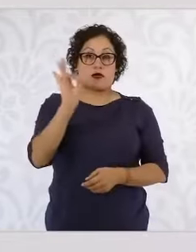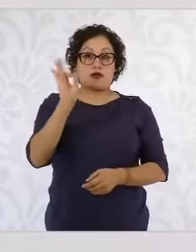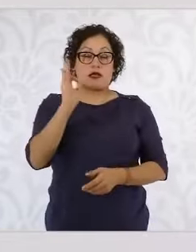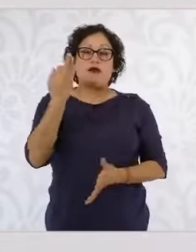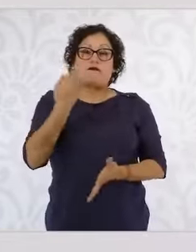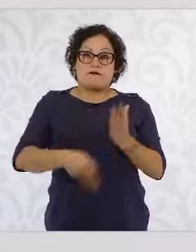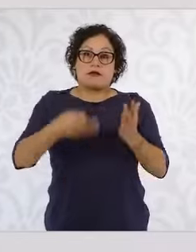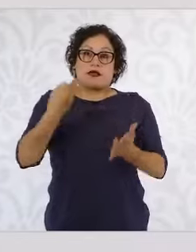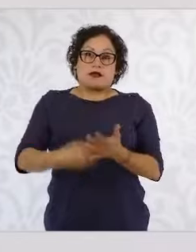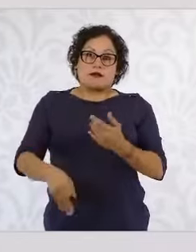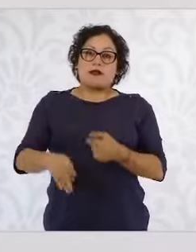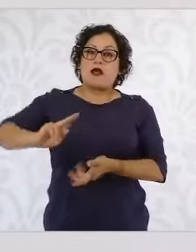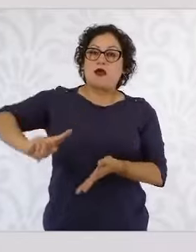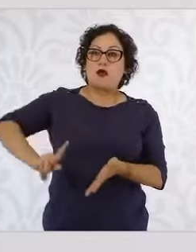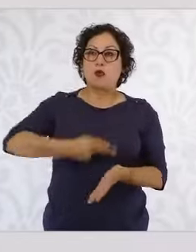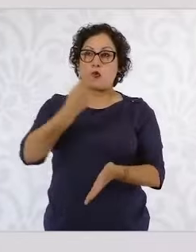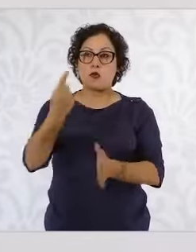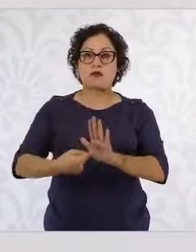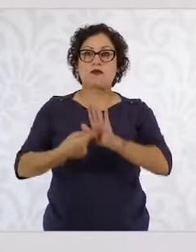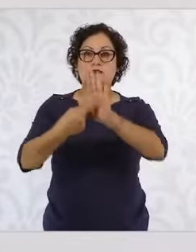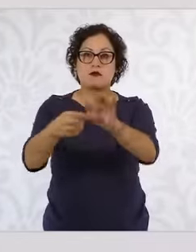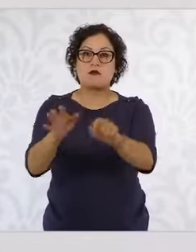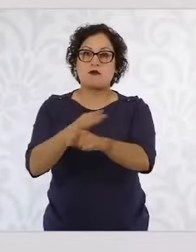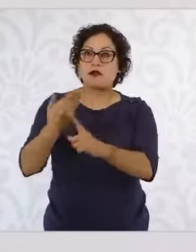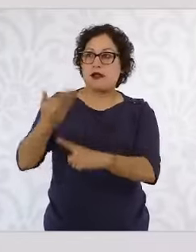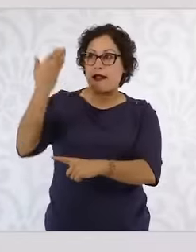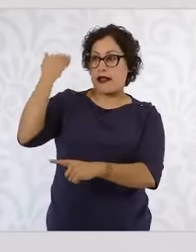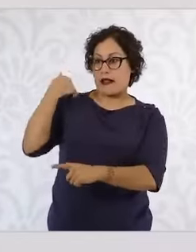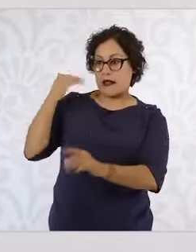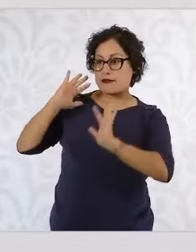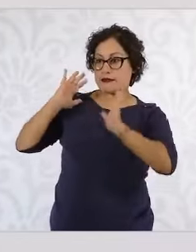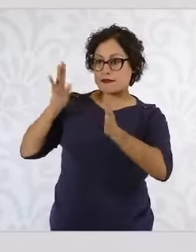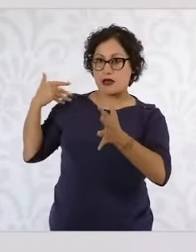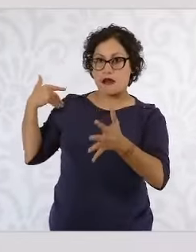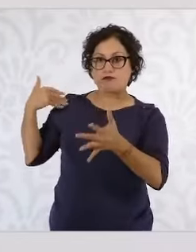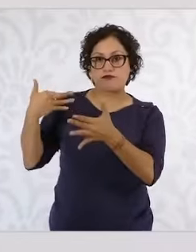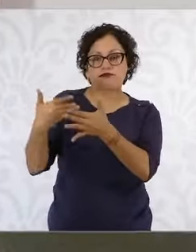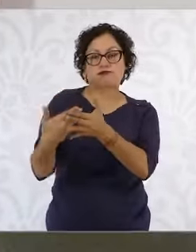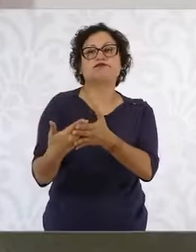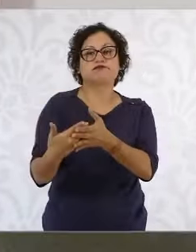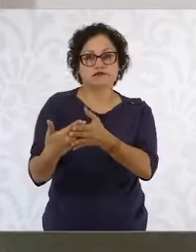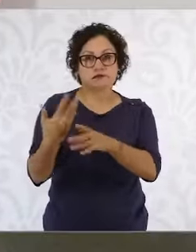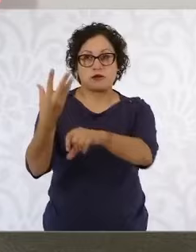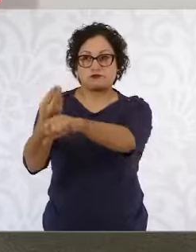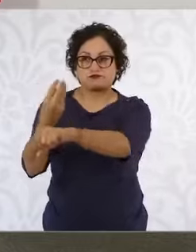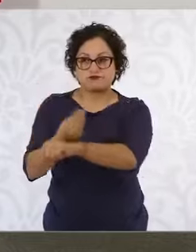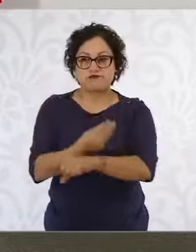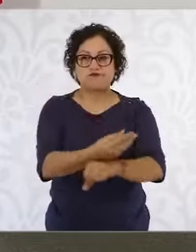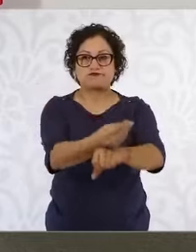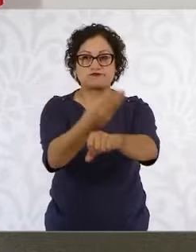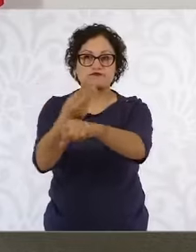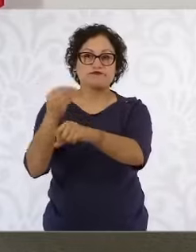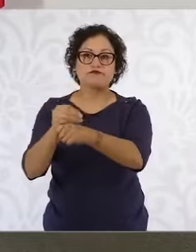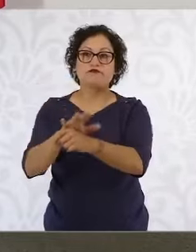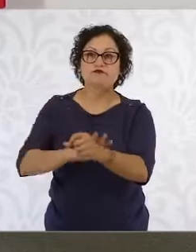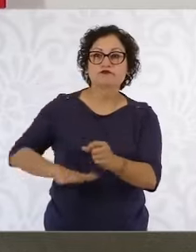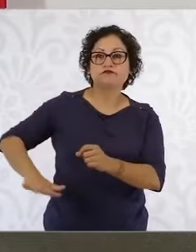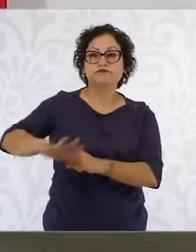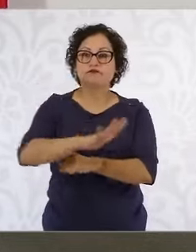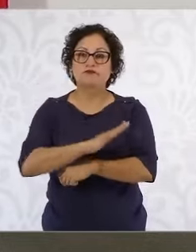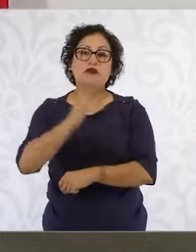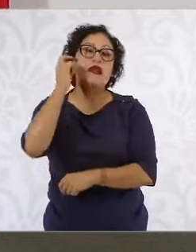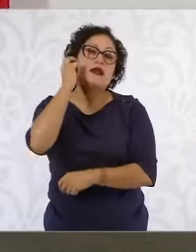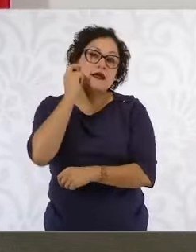presentarla nuevamente porque hemos avanzado todavía más en todo guerrero. Todos